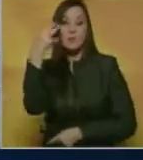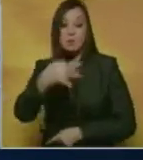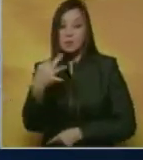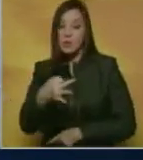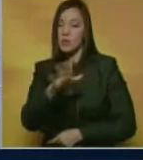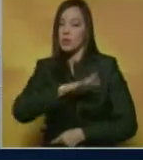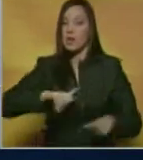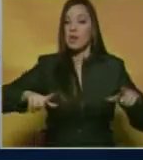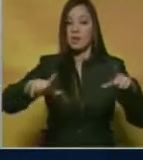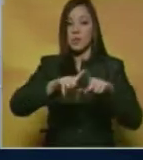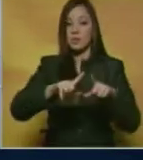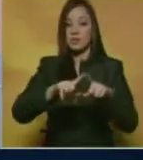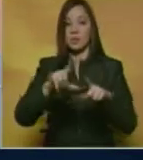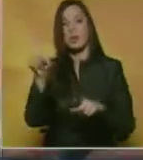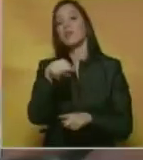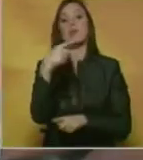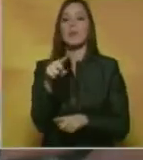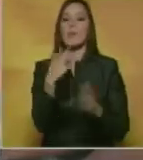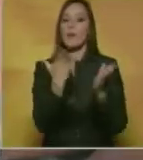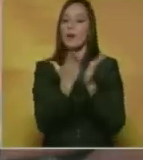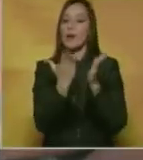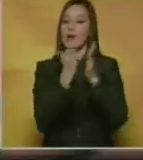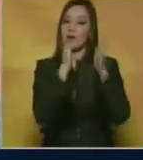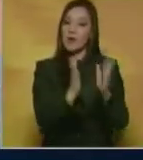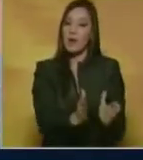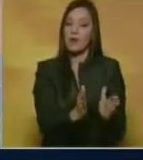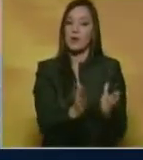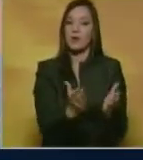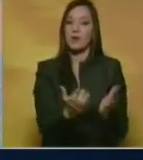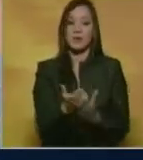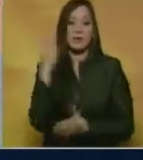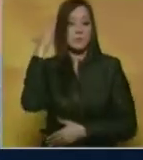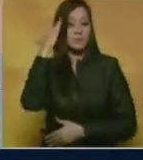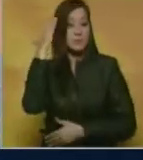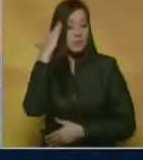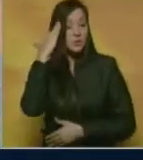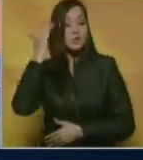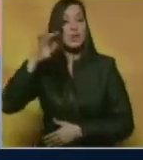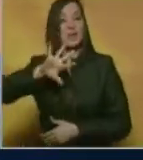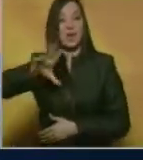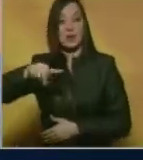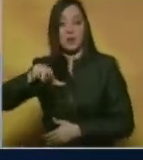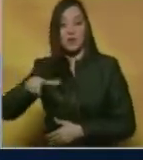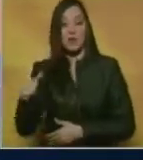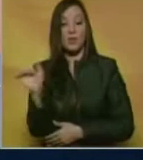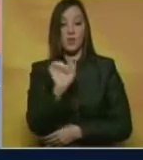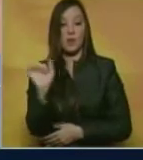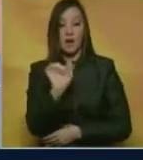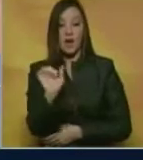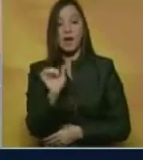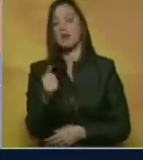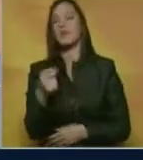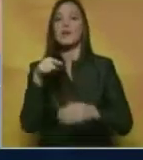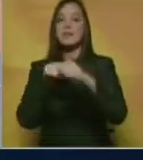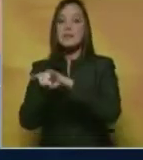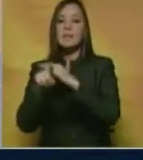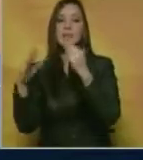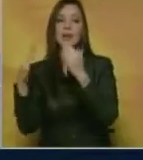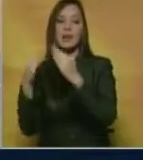sitio. Ya ni siquiera en un colegio, pues. He sabido de casos que han robado carros que se meten en los apartamentos o en las casas.